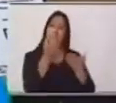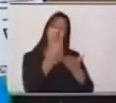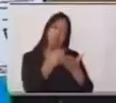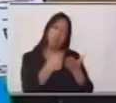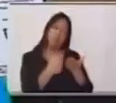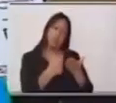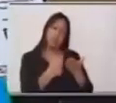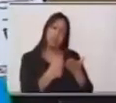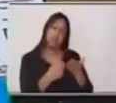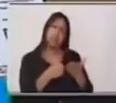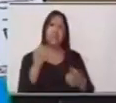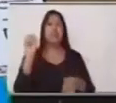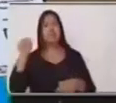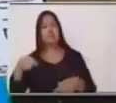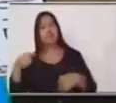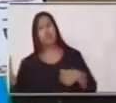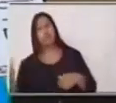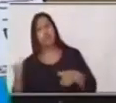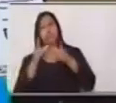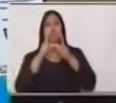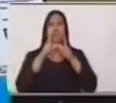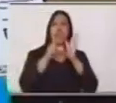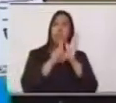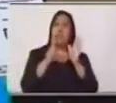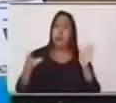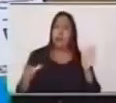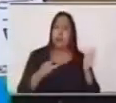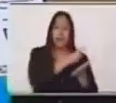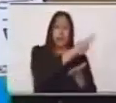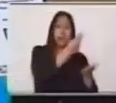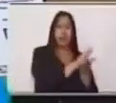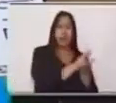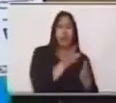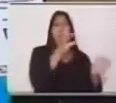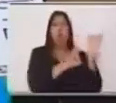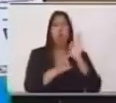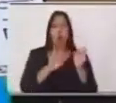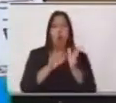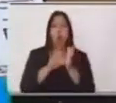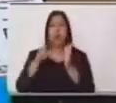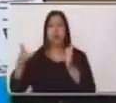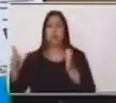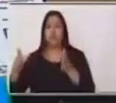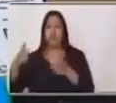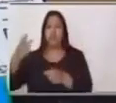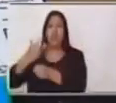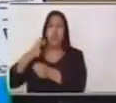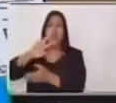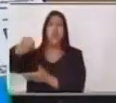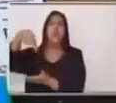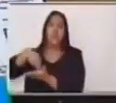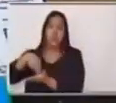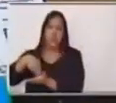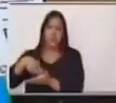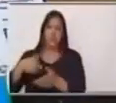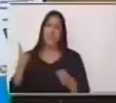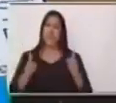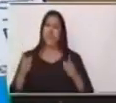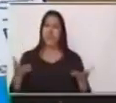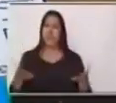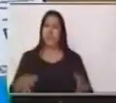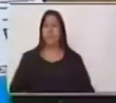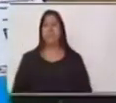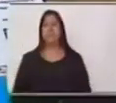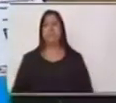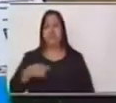son de literatura regional o bien de literatura nacional. Por ejemplo, habla de las culturas